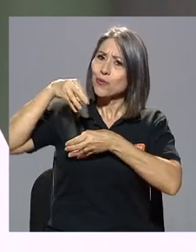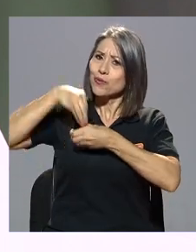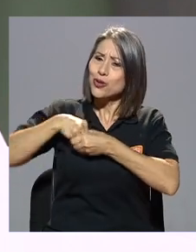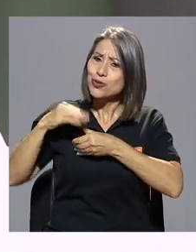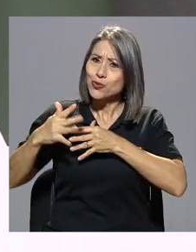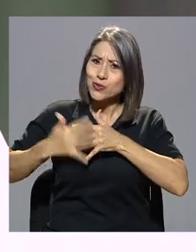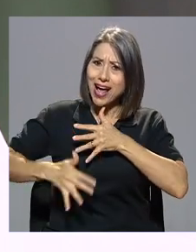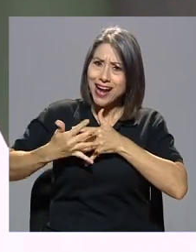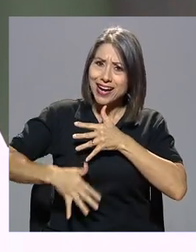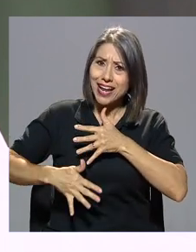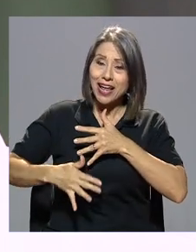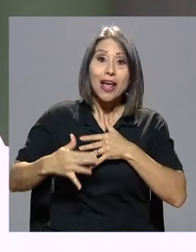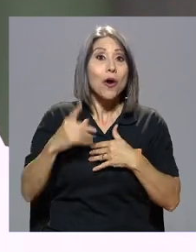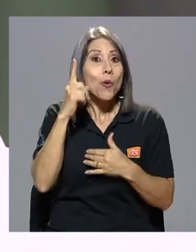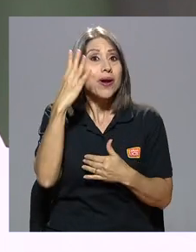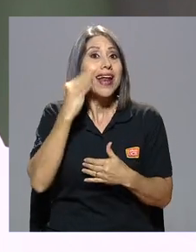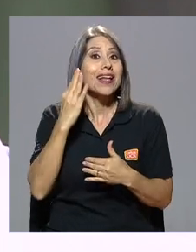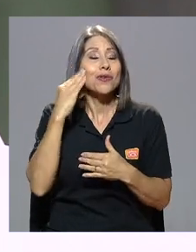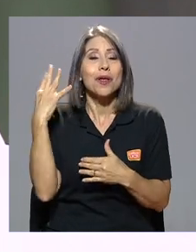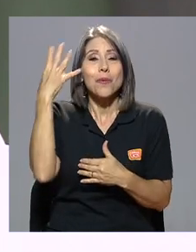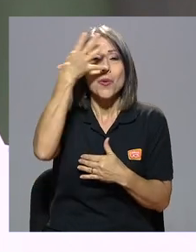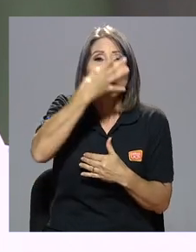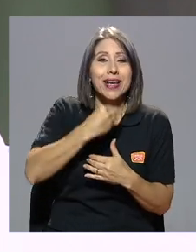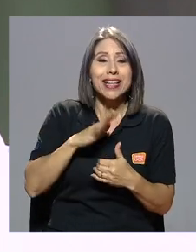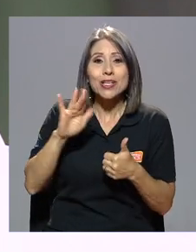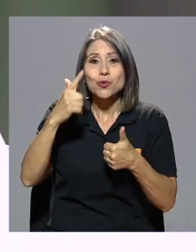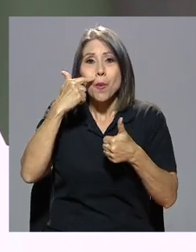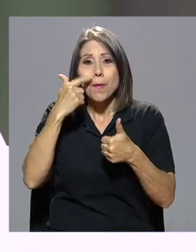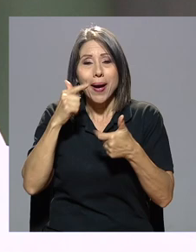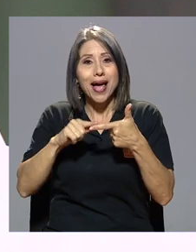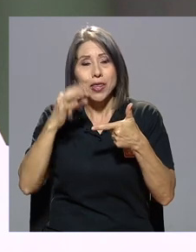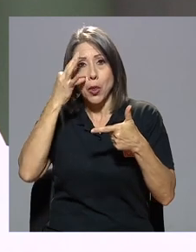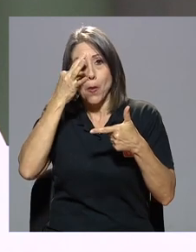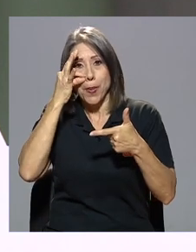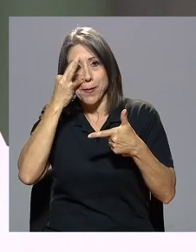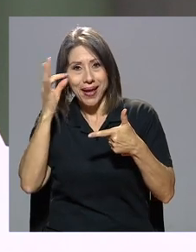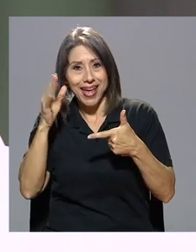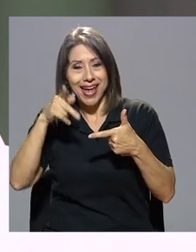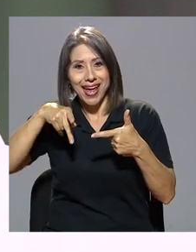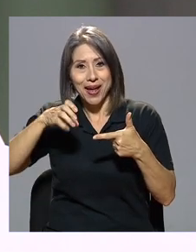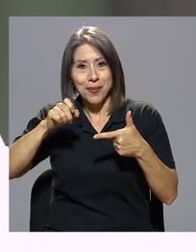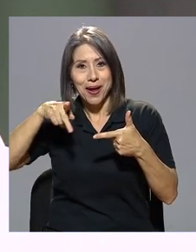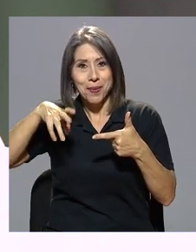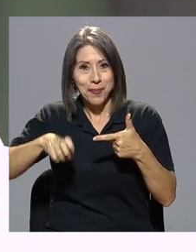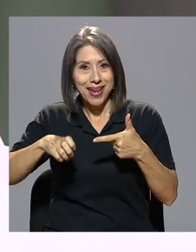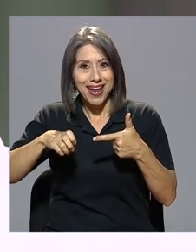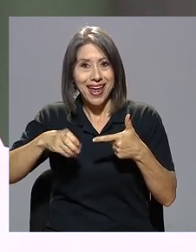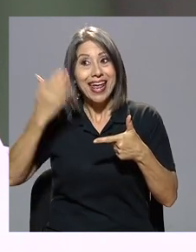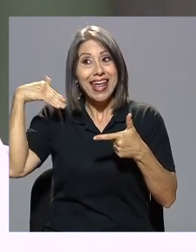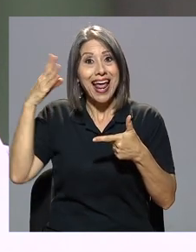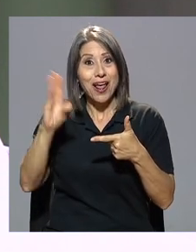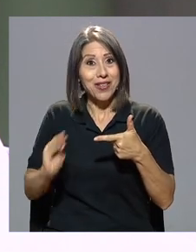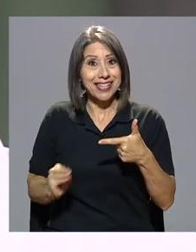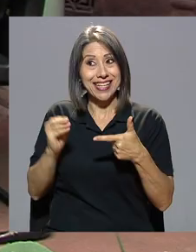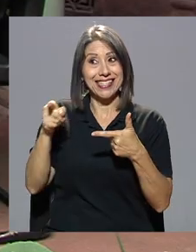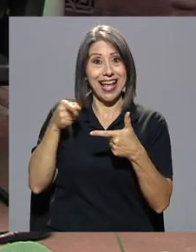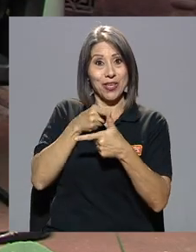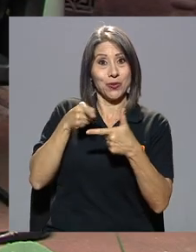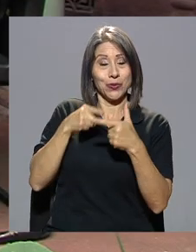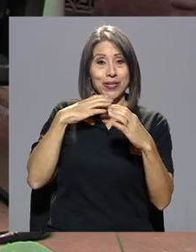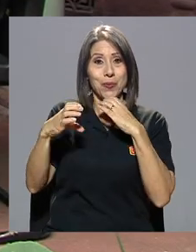Hay una anécdota muy bonita entre su papá y don Pepe, que en plena adolescencia se comunicaba vía radio en onda corta.